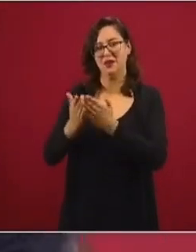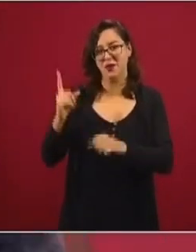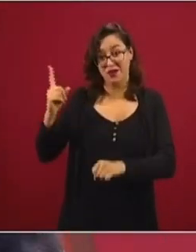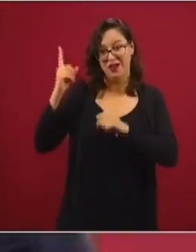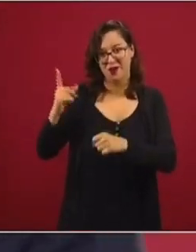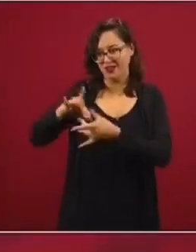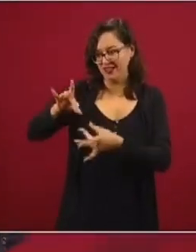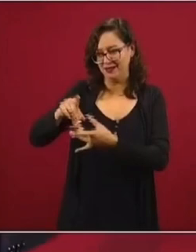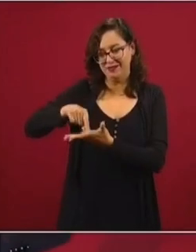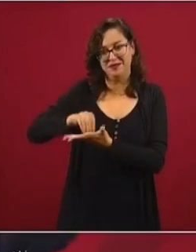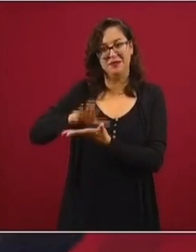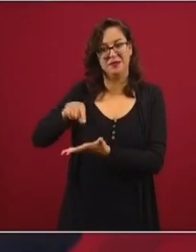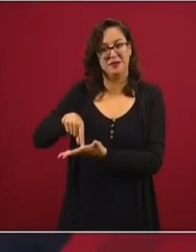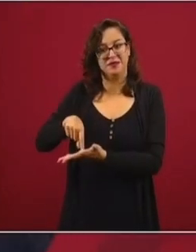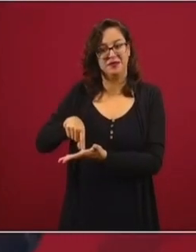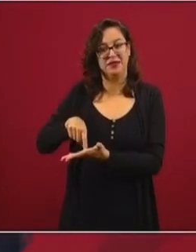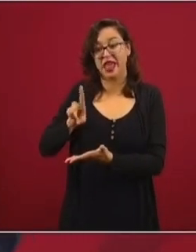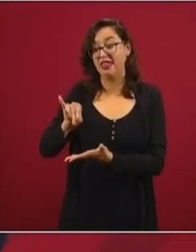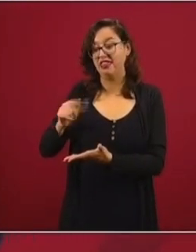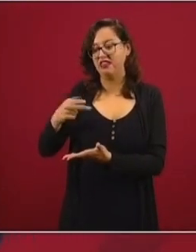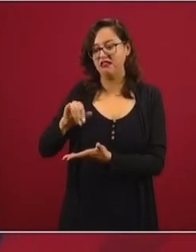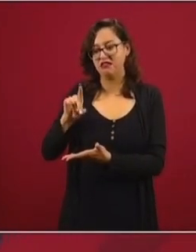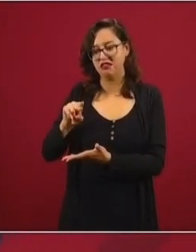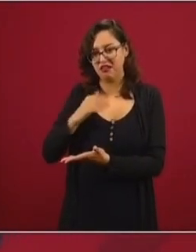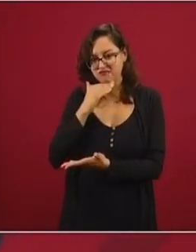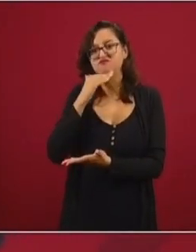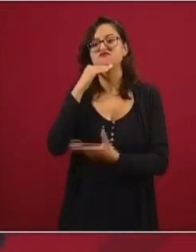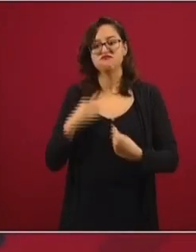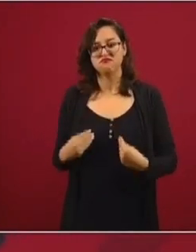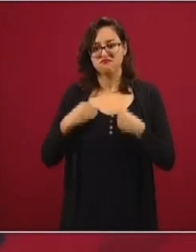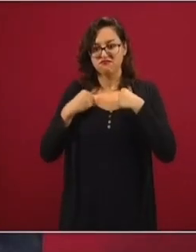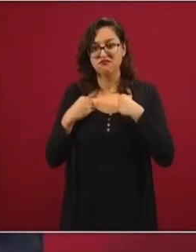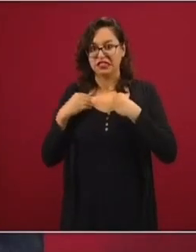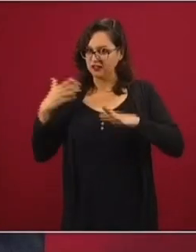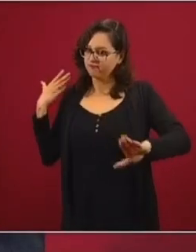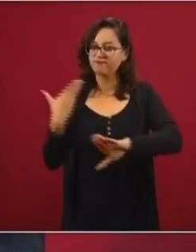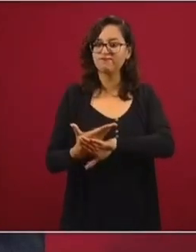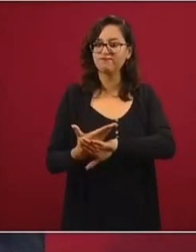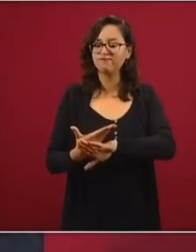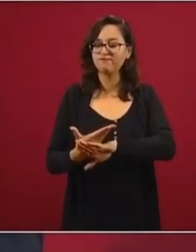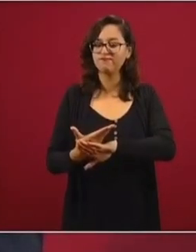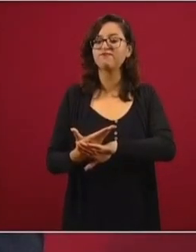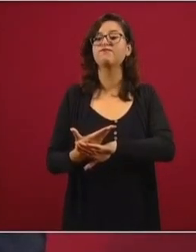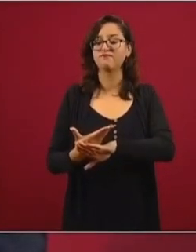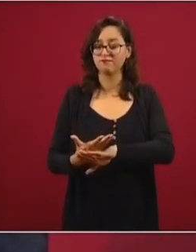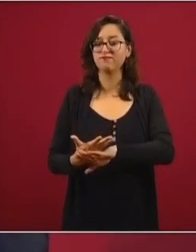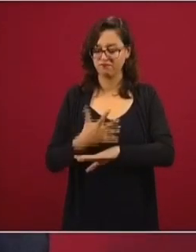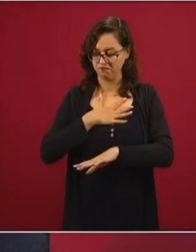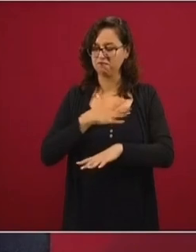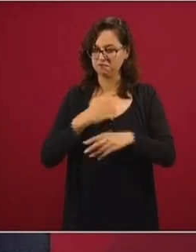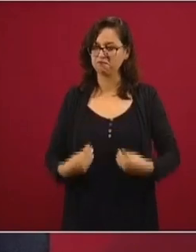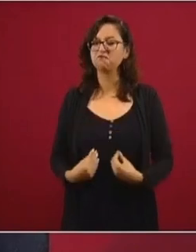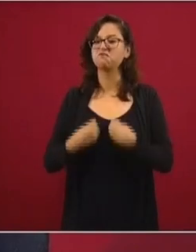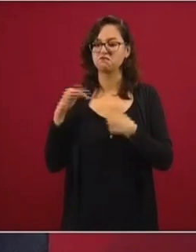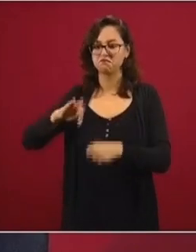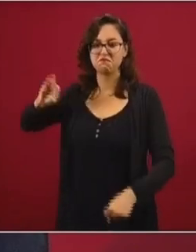cuando se trata de la dignidad y de la vida, se puede poner en riesgo hasta la vida.